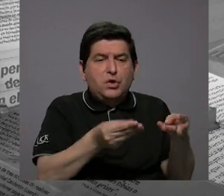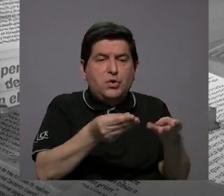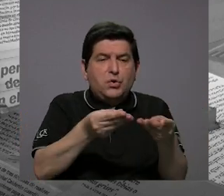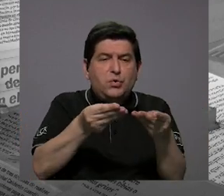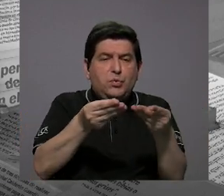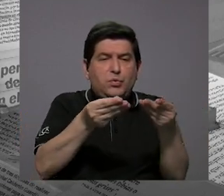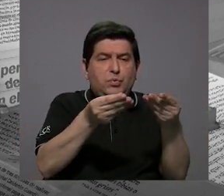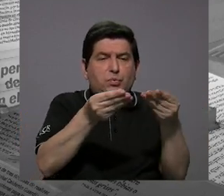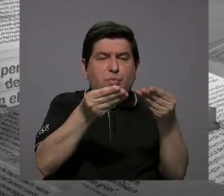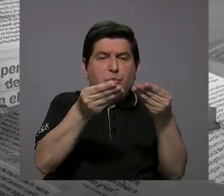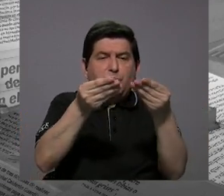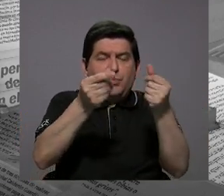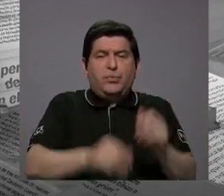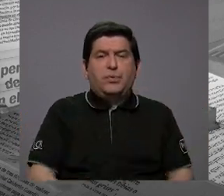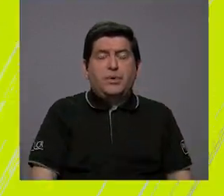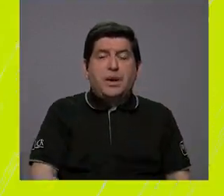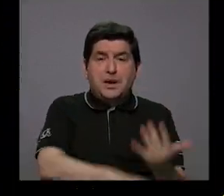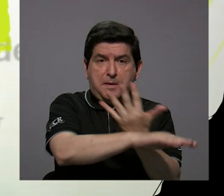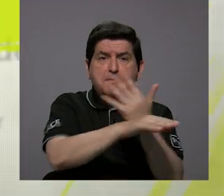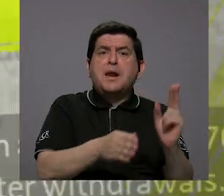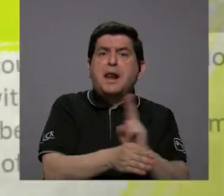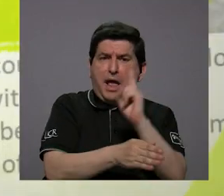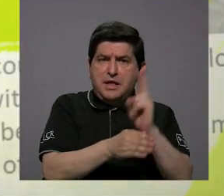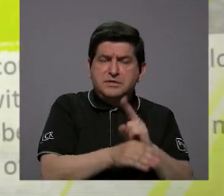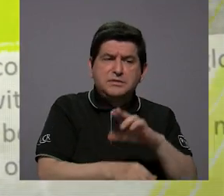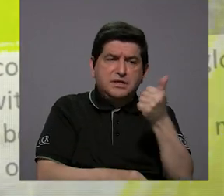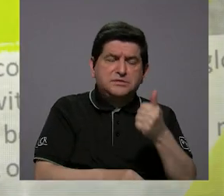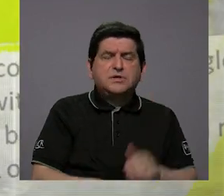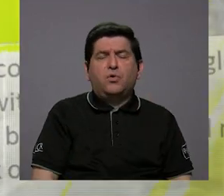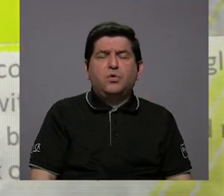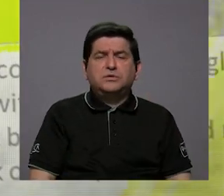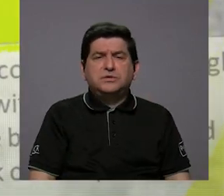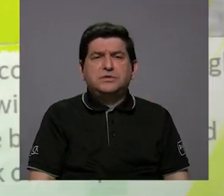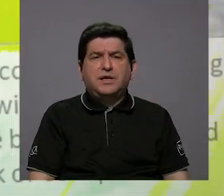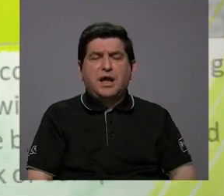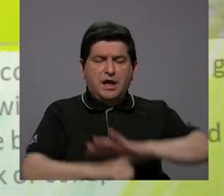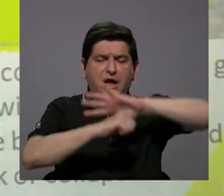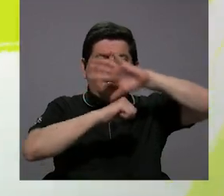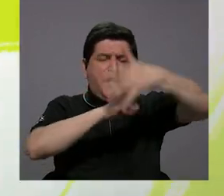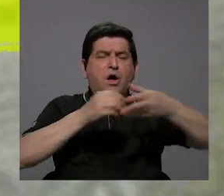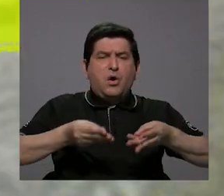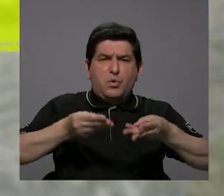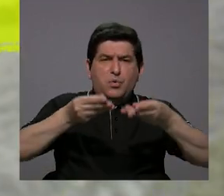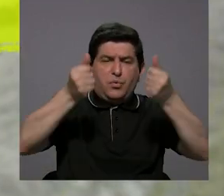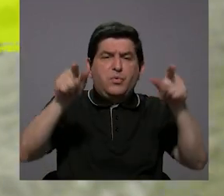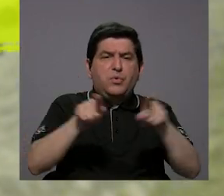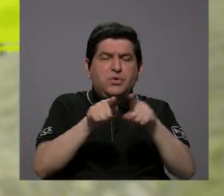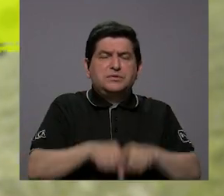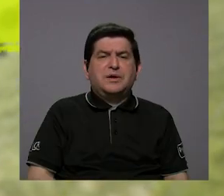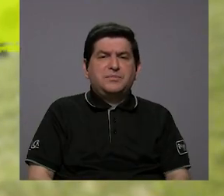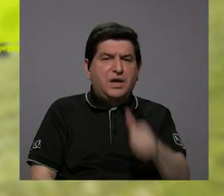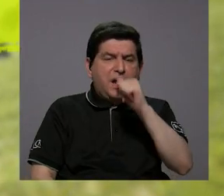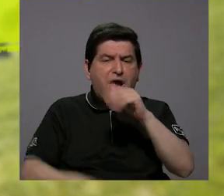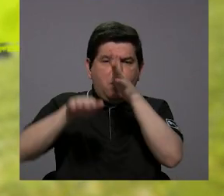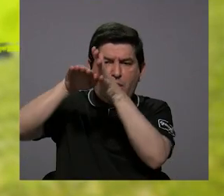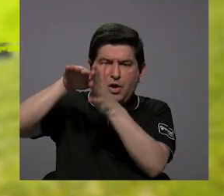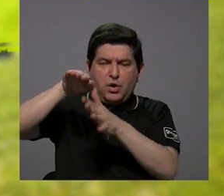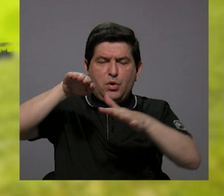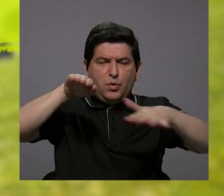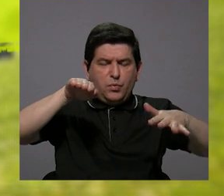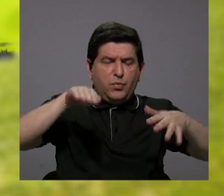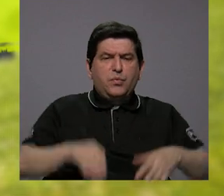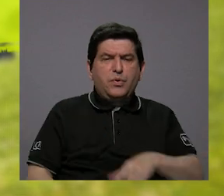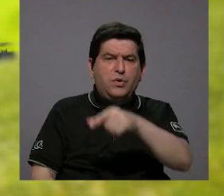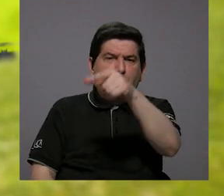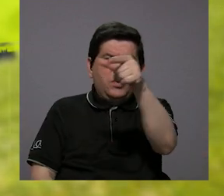de esa agua captada por las plantas, luego es liberada la atmósfera. También está el proceso de escorrentía, es cuando el